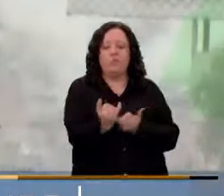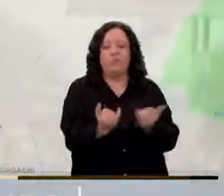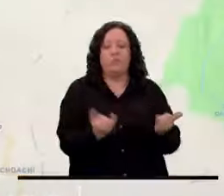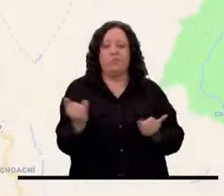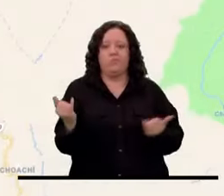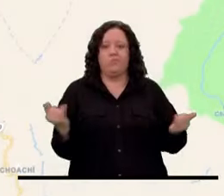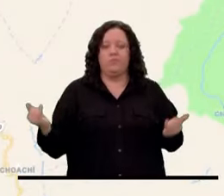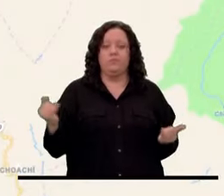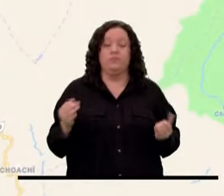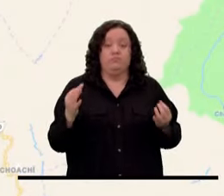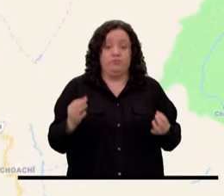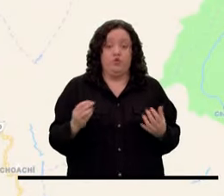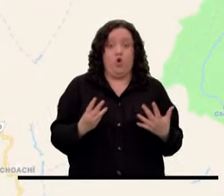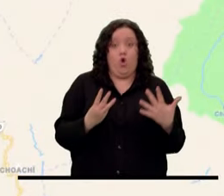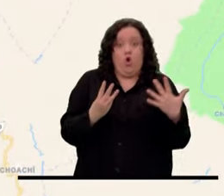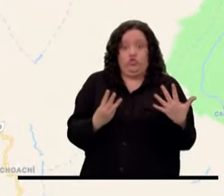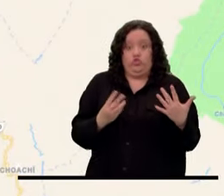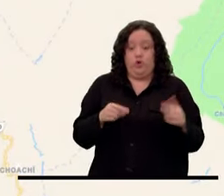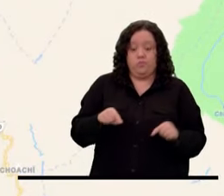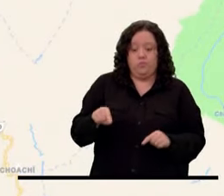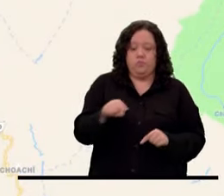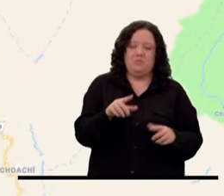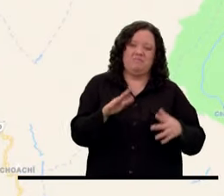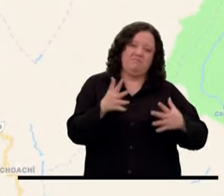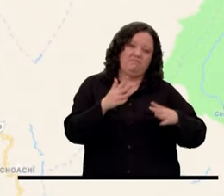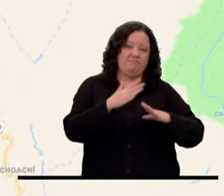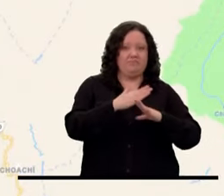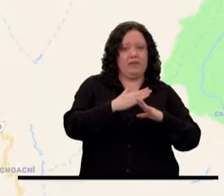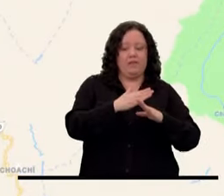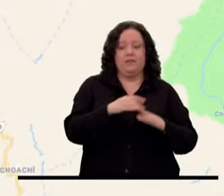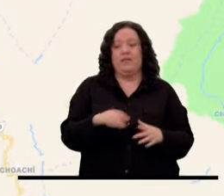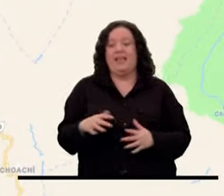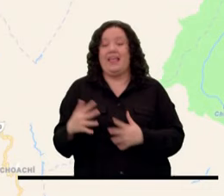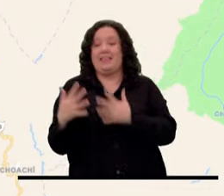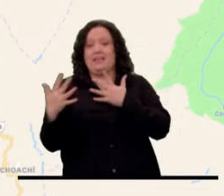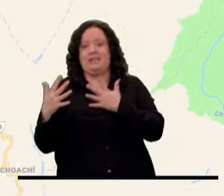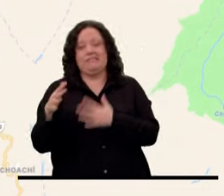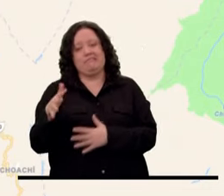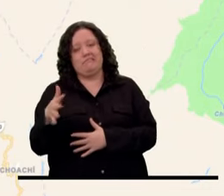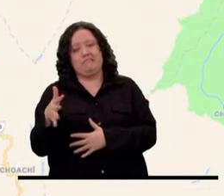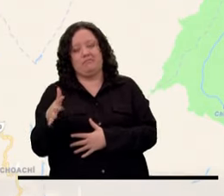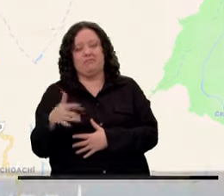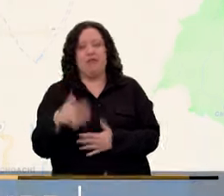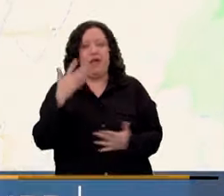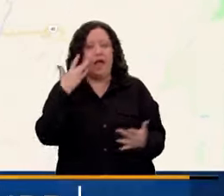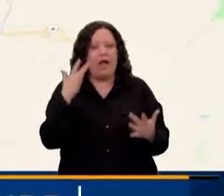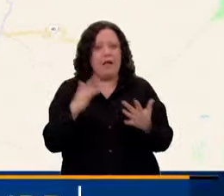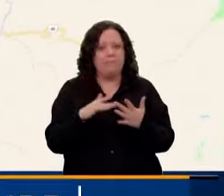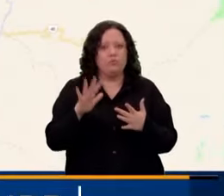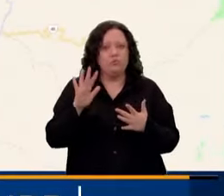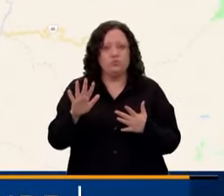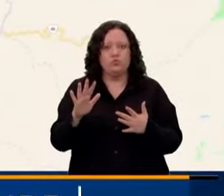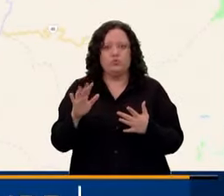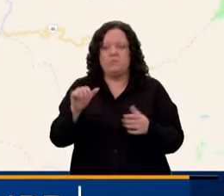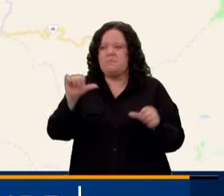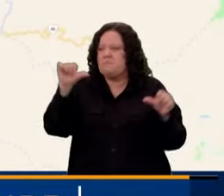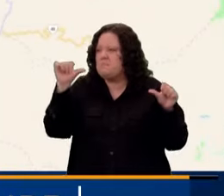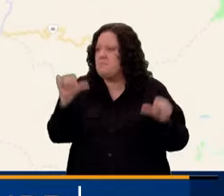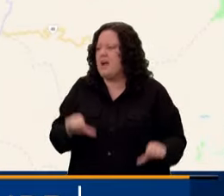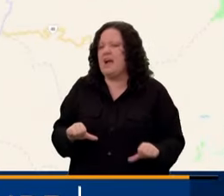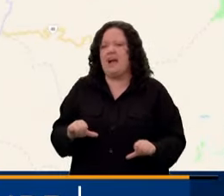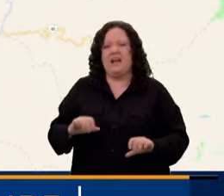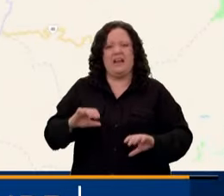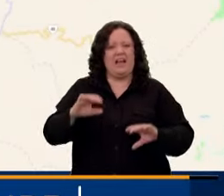actualmente, 8 están en condición moderada y 10 en regular. Ya no tenemos ninguna en condición mala o de